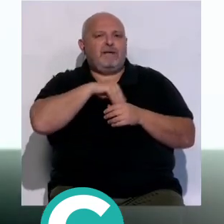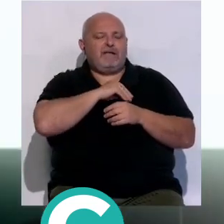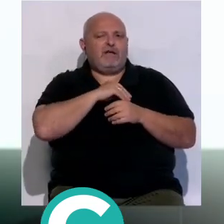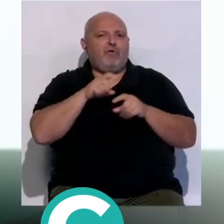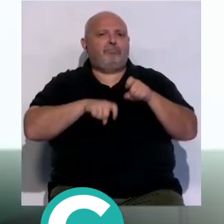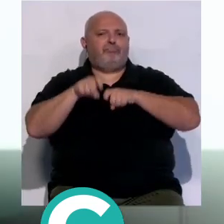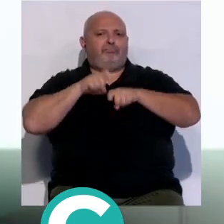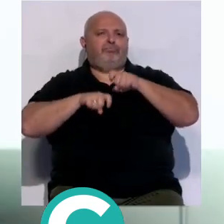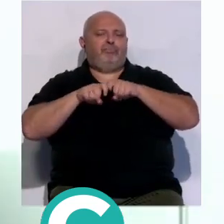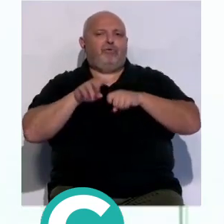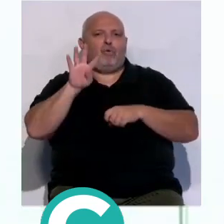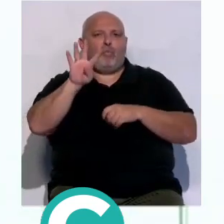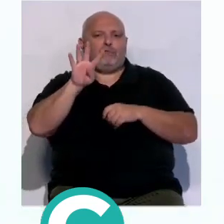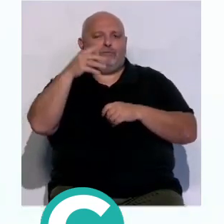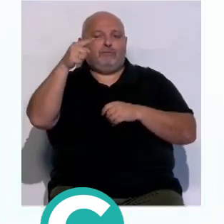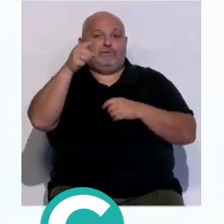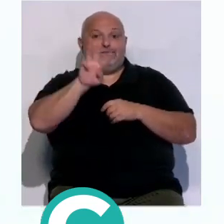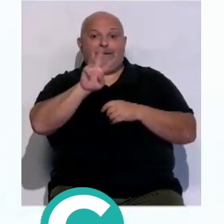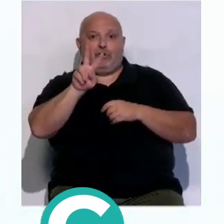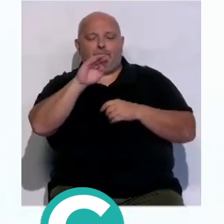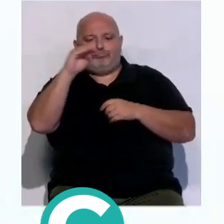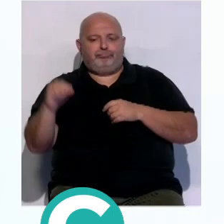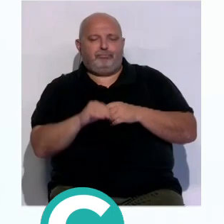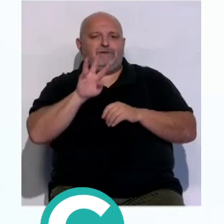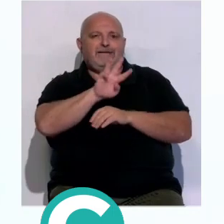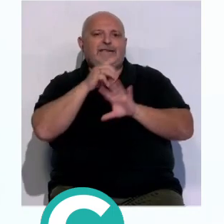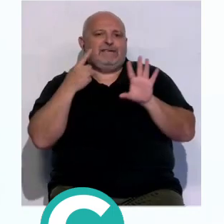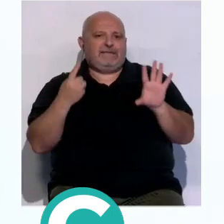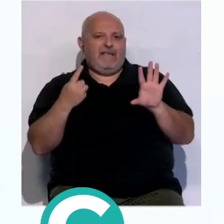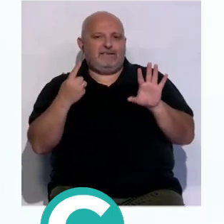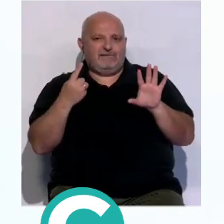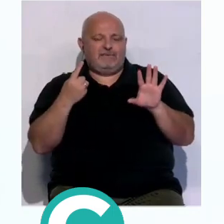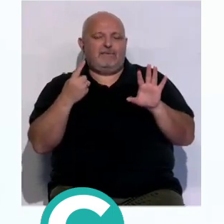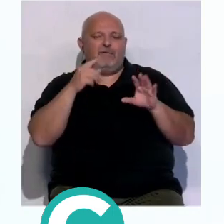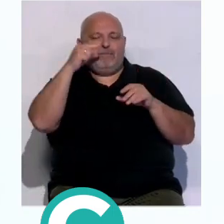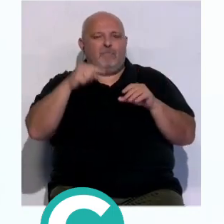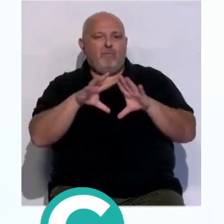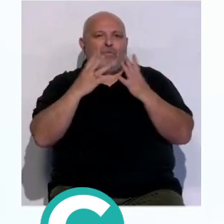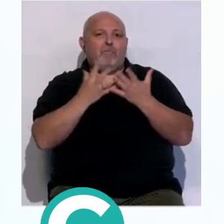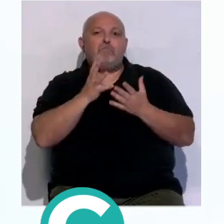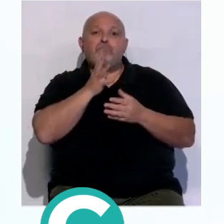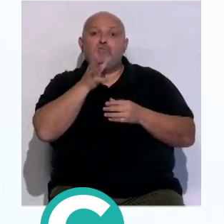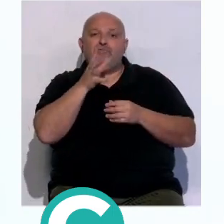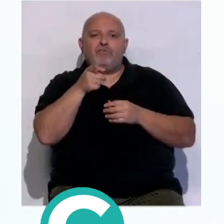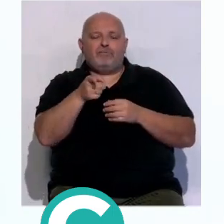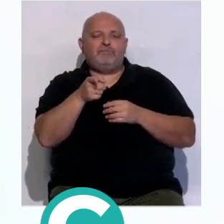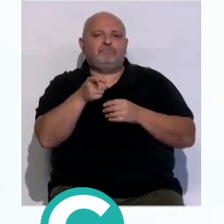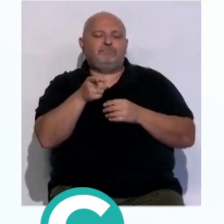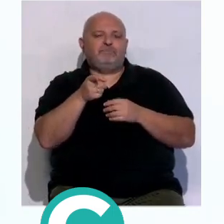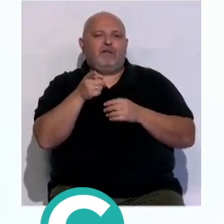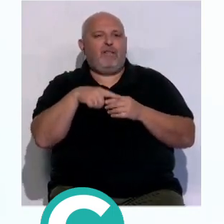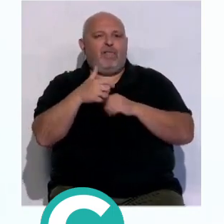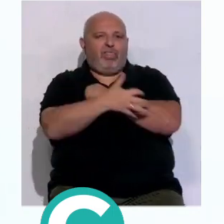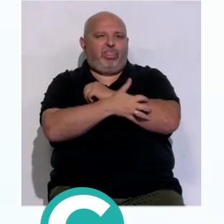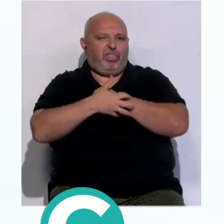retrocede cuatro puestos del 32 al 36 en esta clasificación mundial y es como consecuencia de la